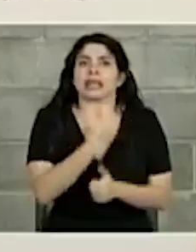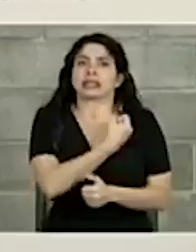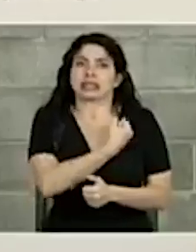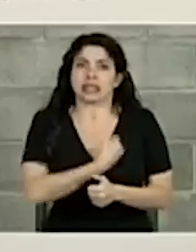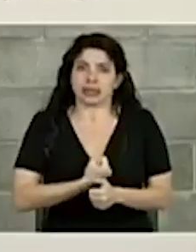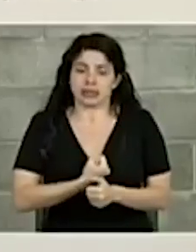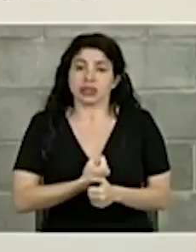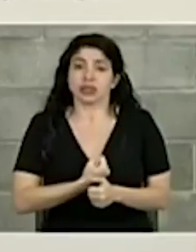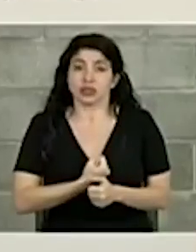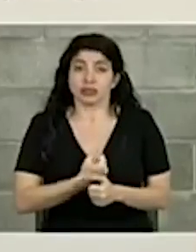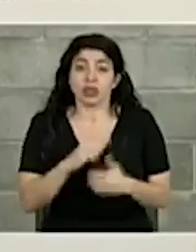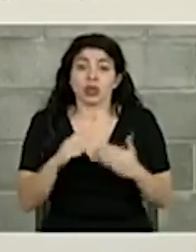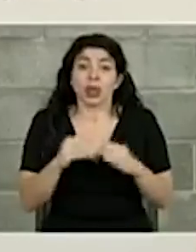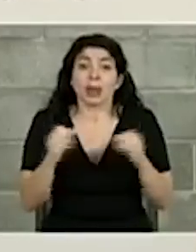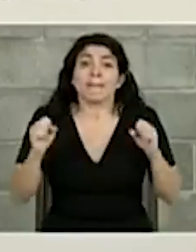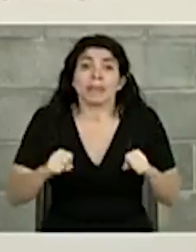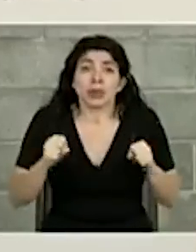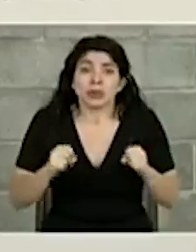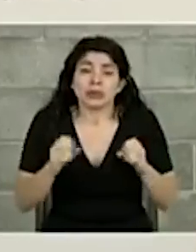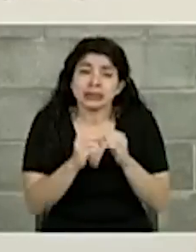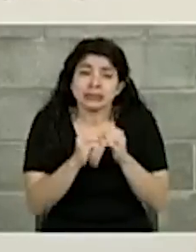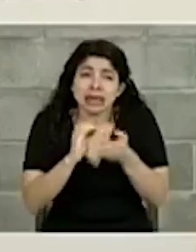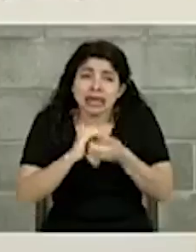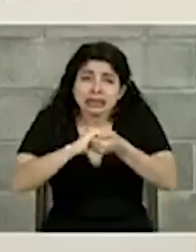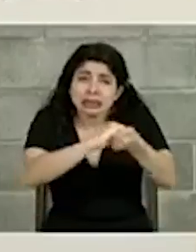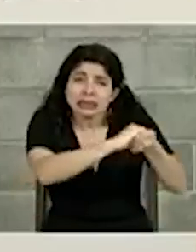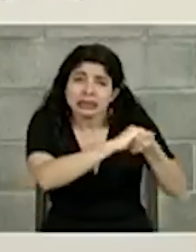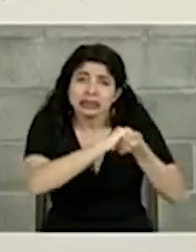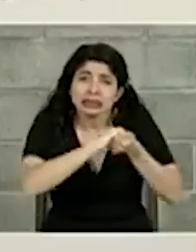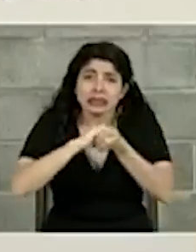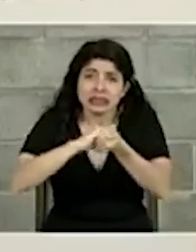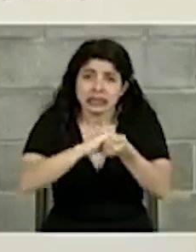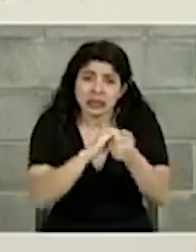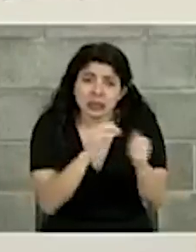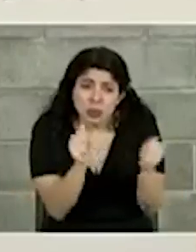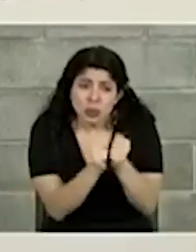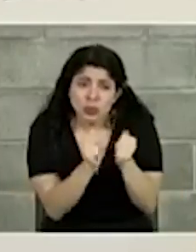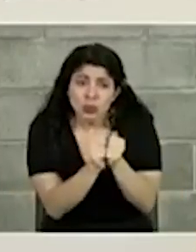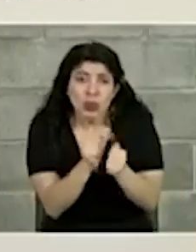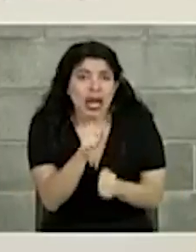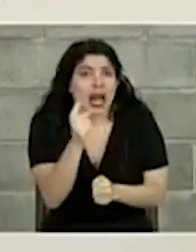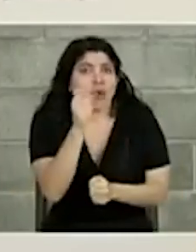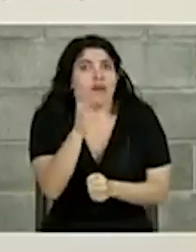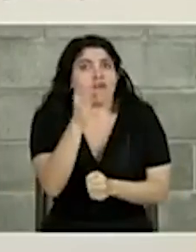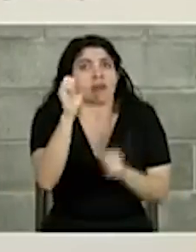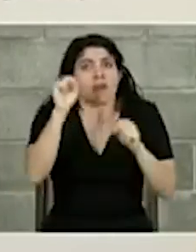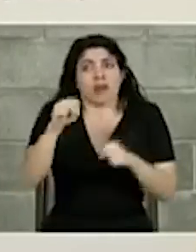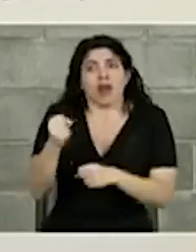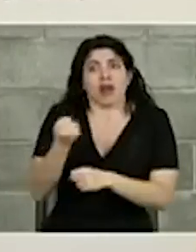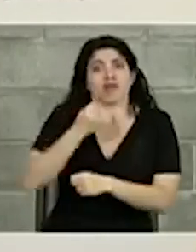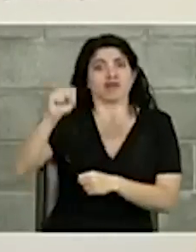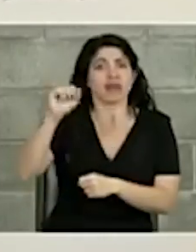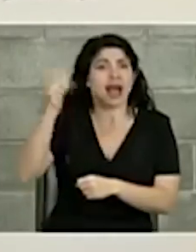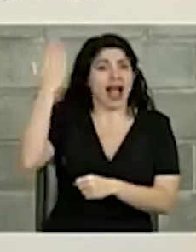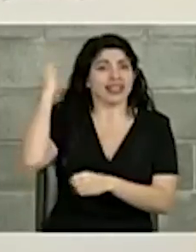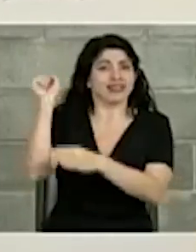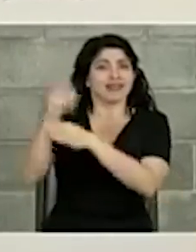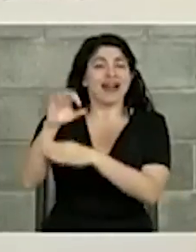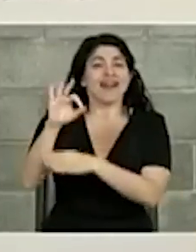y en la medida de lo posible estar lo más unidos posibles estar unidos sólo así ganamos contra los filibusteros